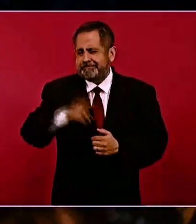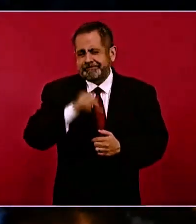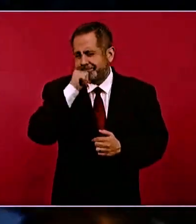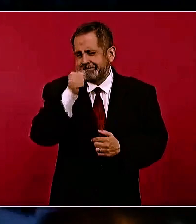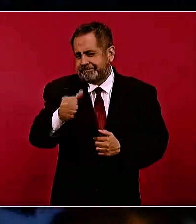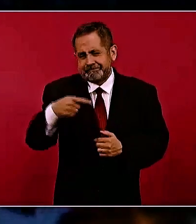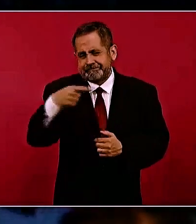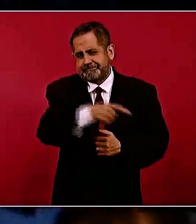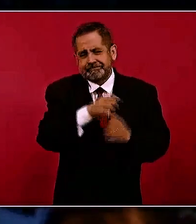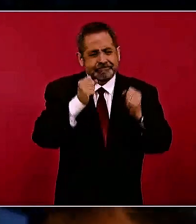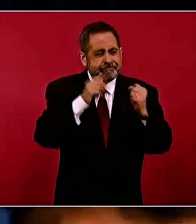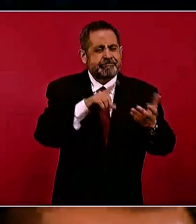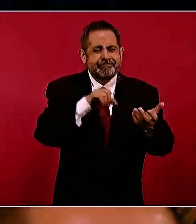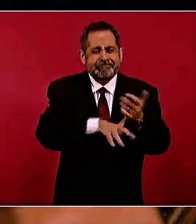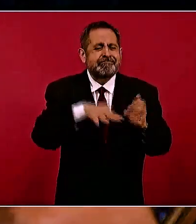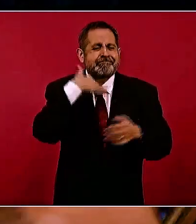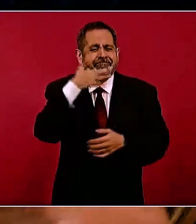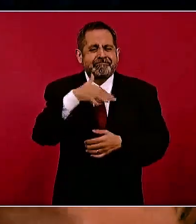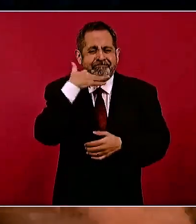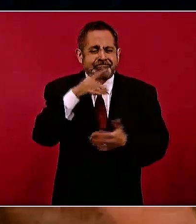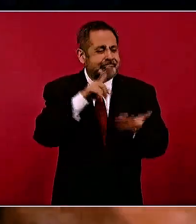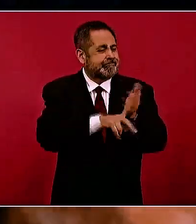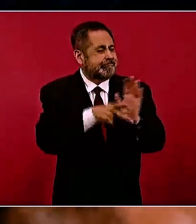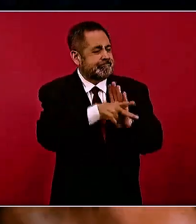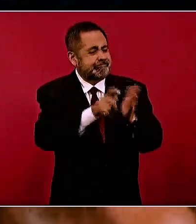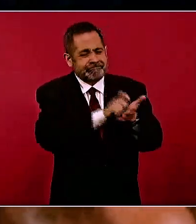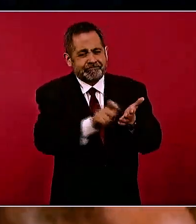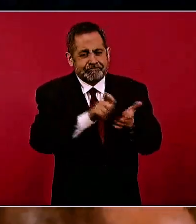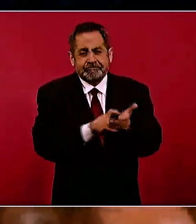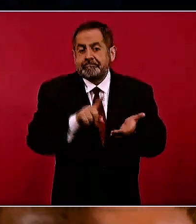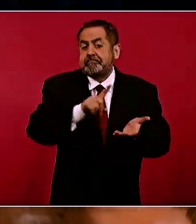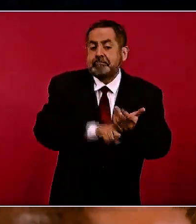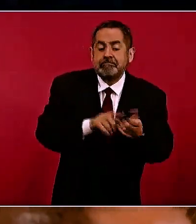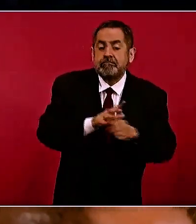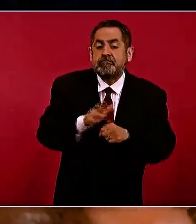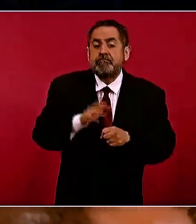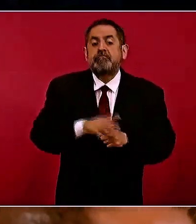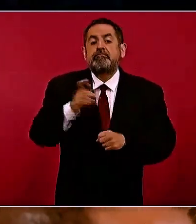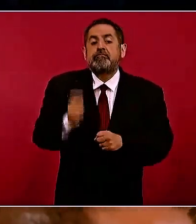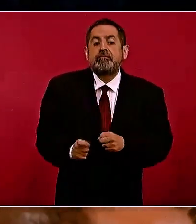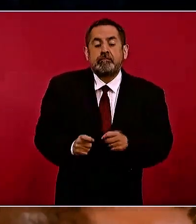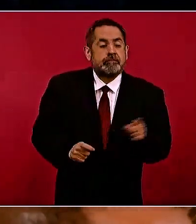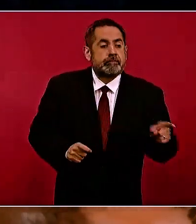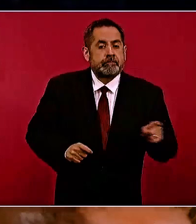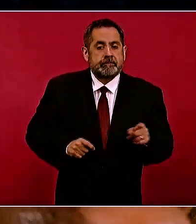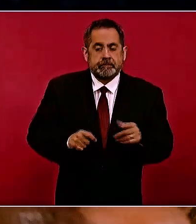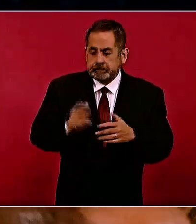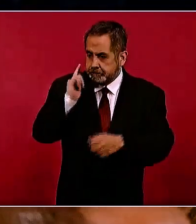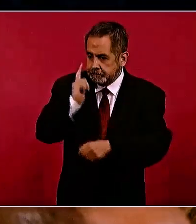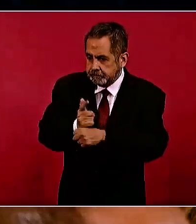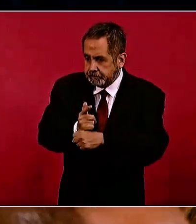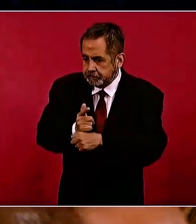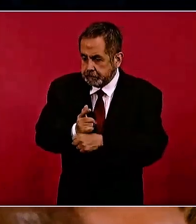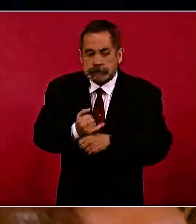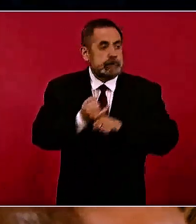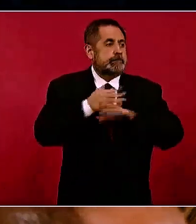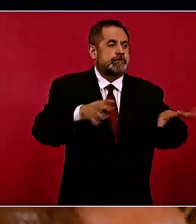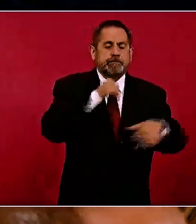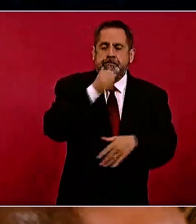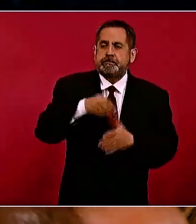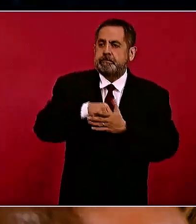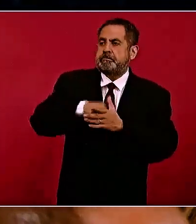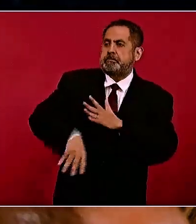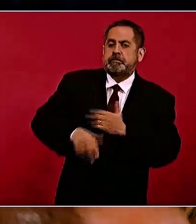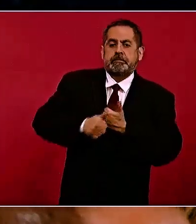formas de corrupción en el periodismo, entre ellas, por ejemplo, el hecho de no publicar ciertas informaciones para